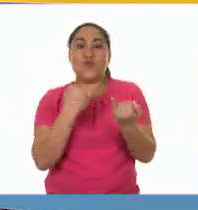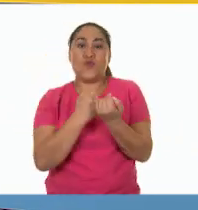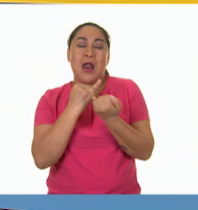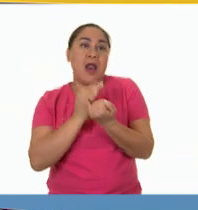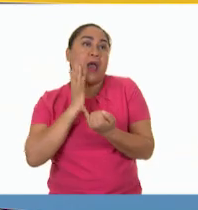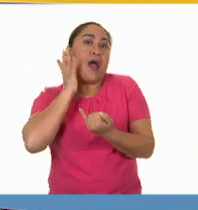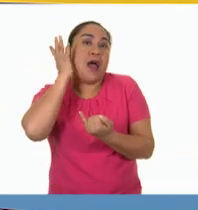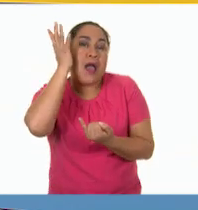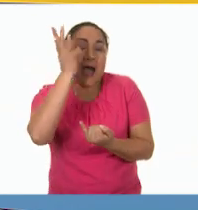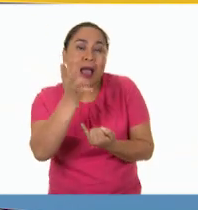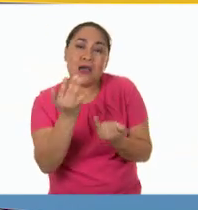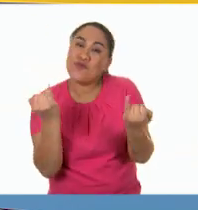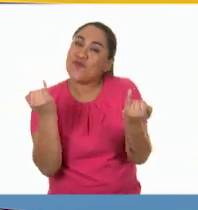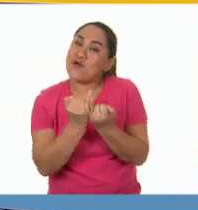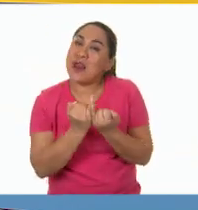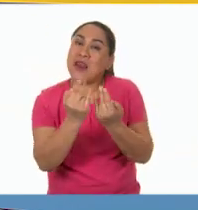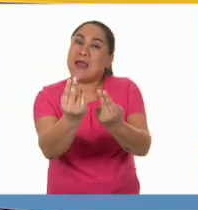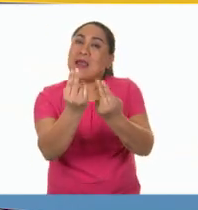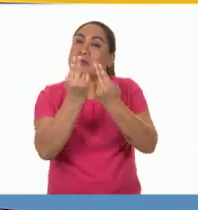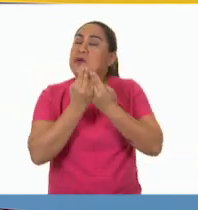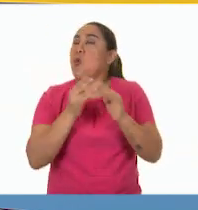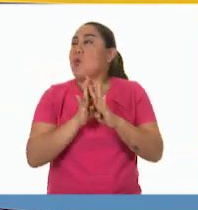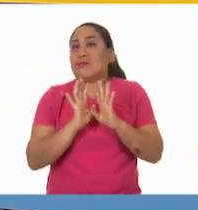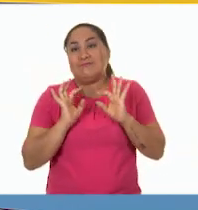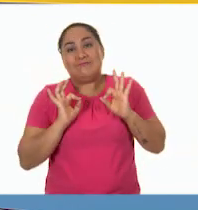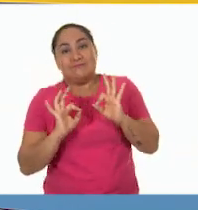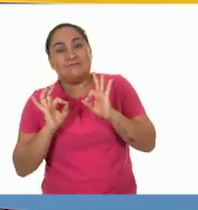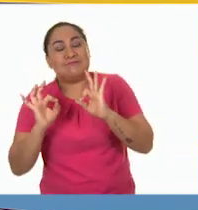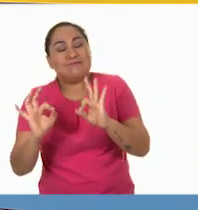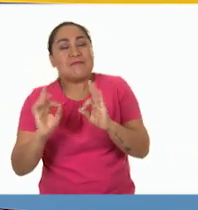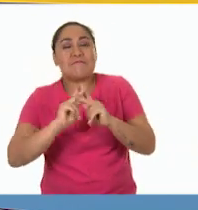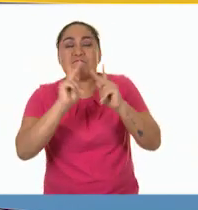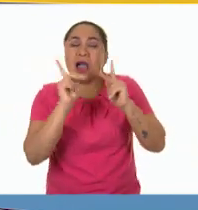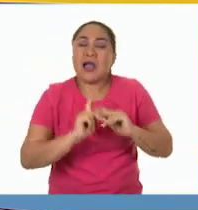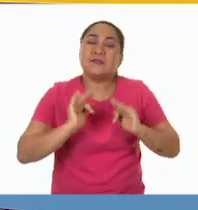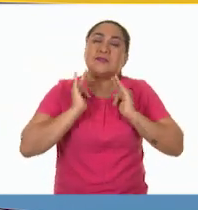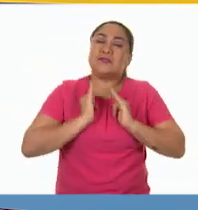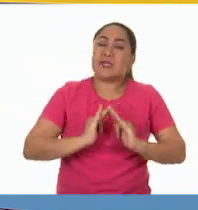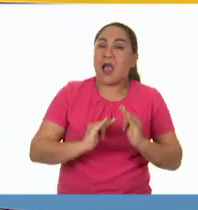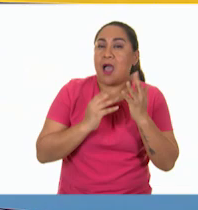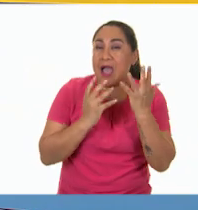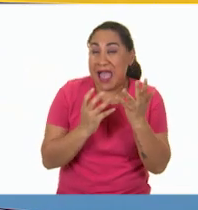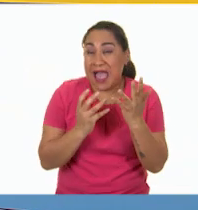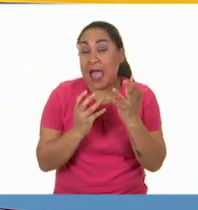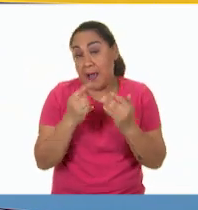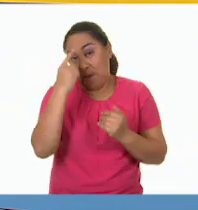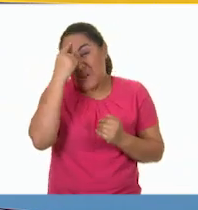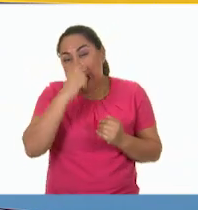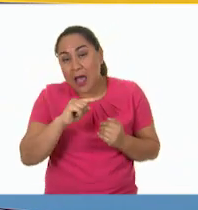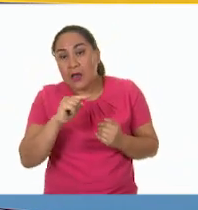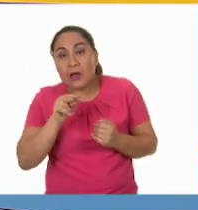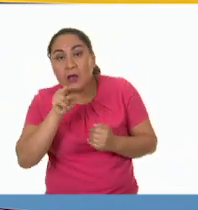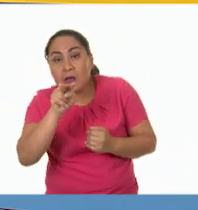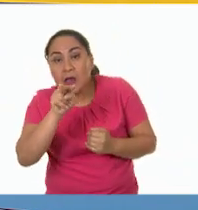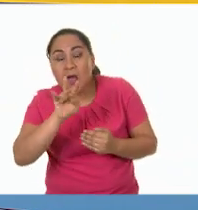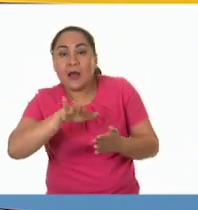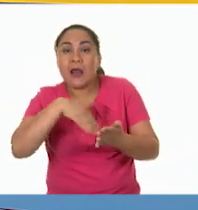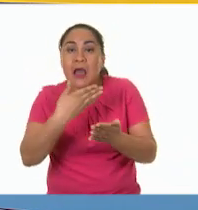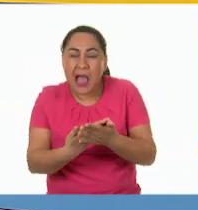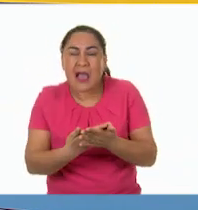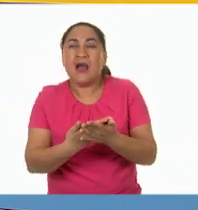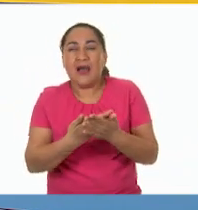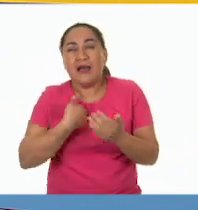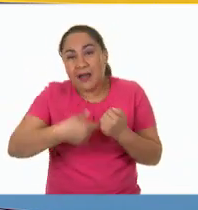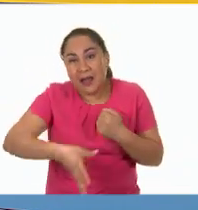modelo de vida que se presentaba como el más perfecto, armónico y deseable, con la intención de persuadir a la gente a que lo